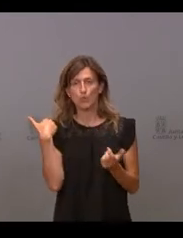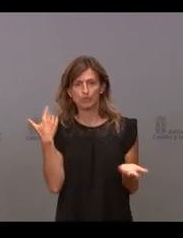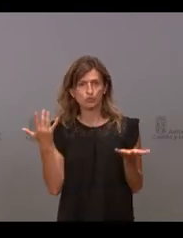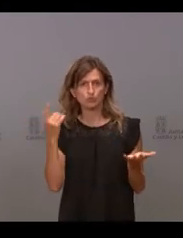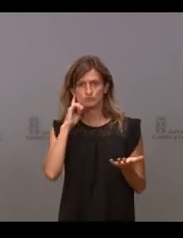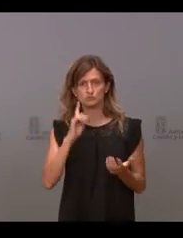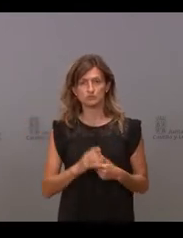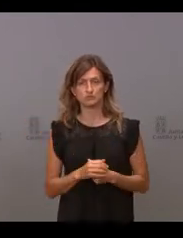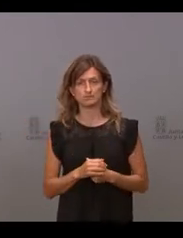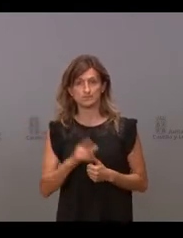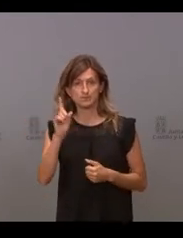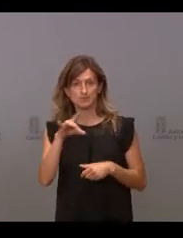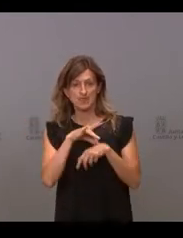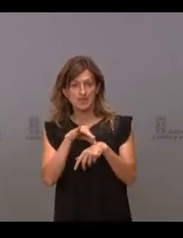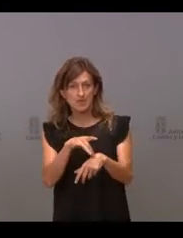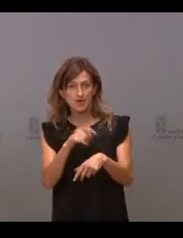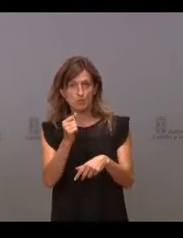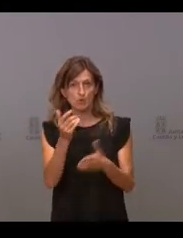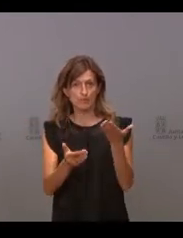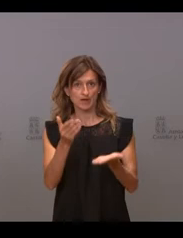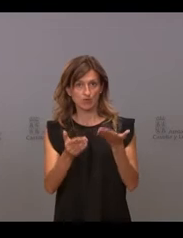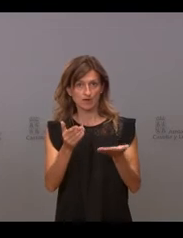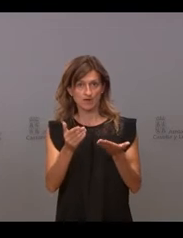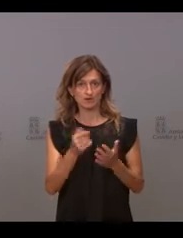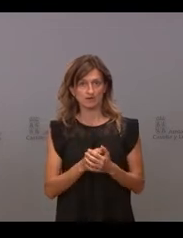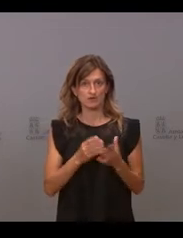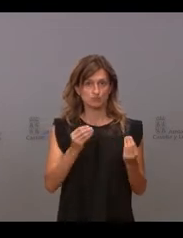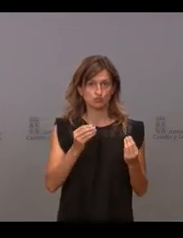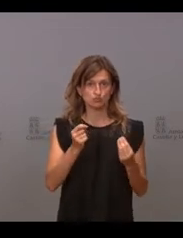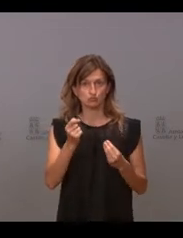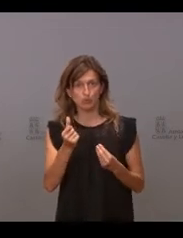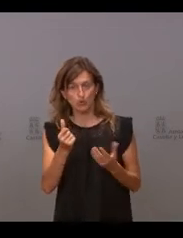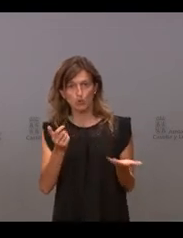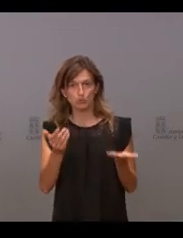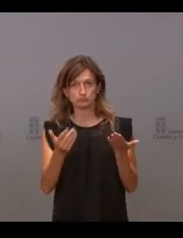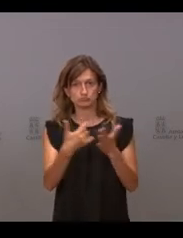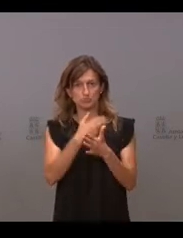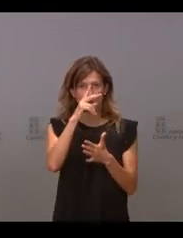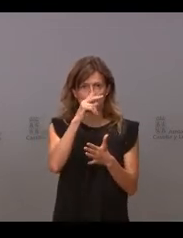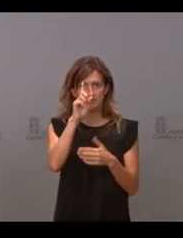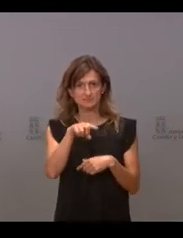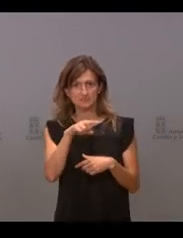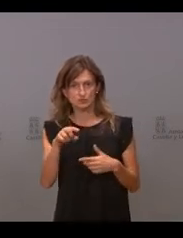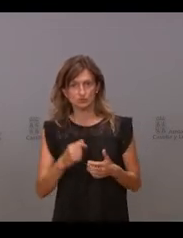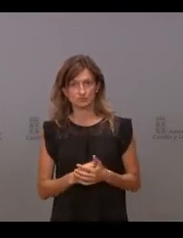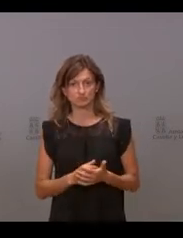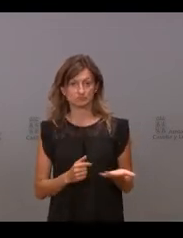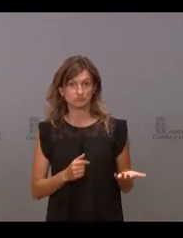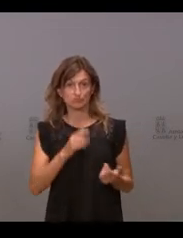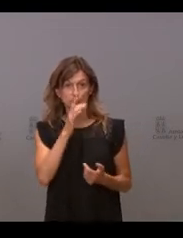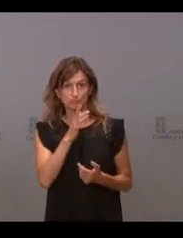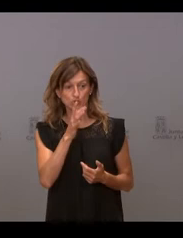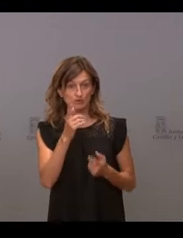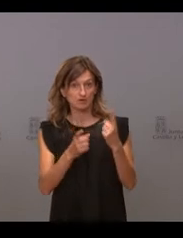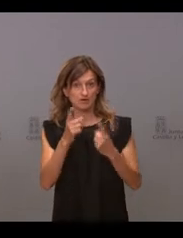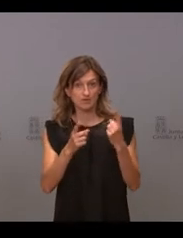si nos podía guiar un poco a la hora de valorar si son muchos, son pocos, es preocupante, no es preocupante, porque muchas veces en